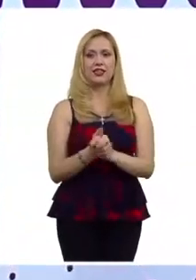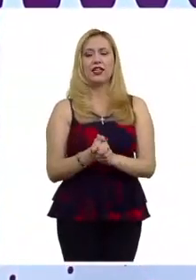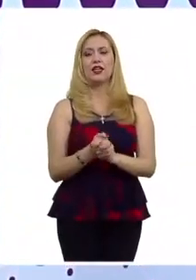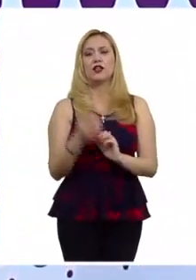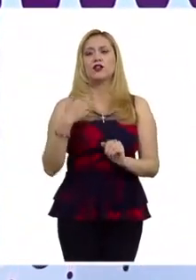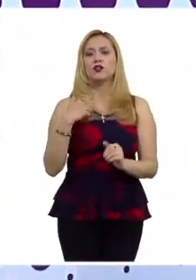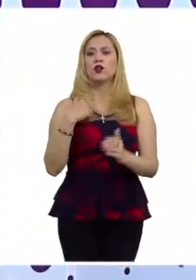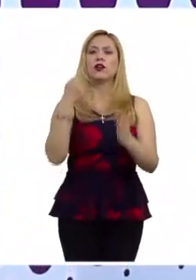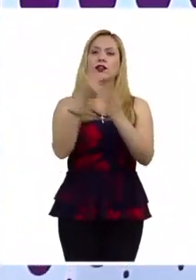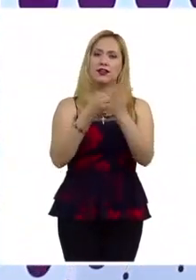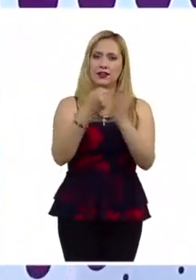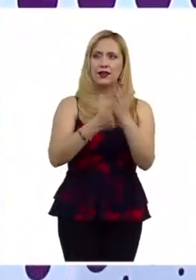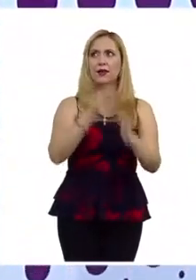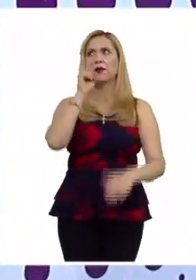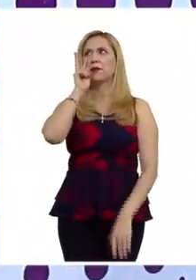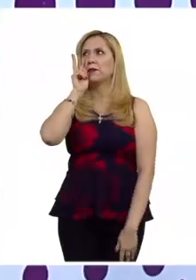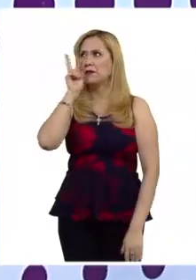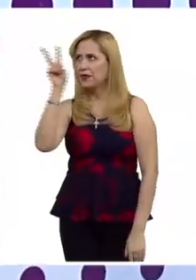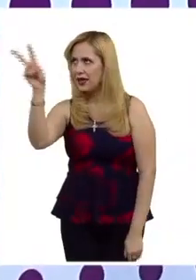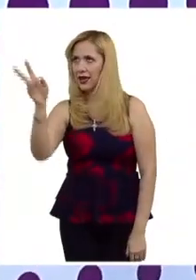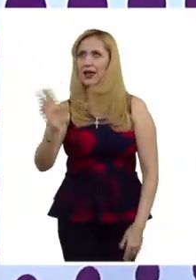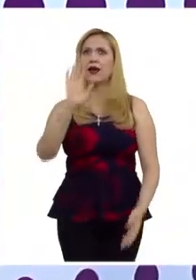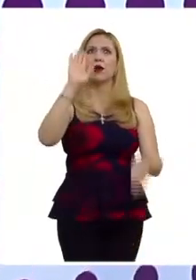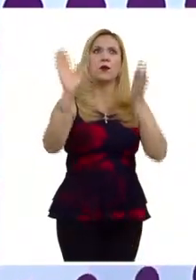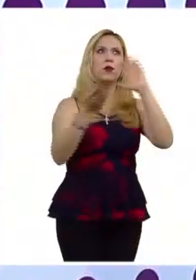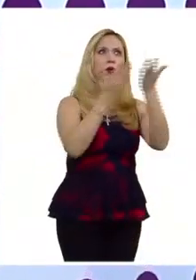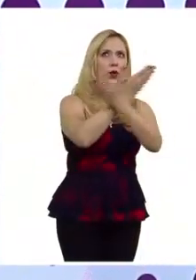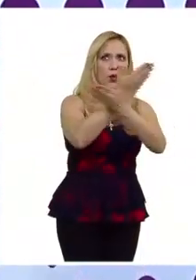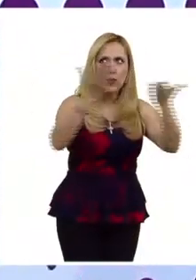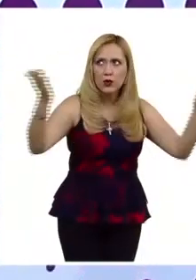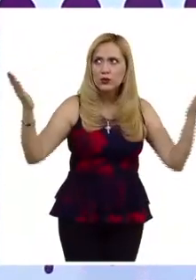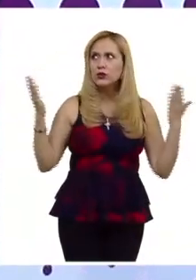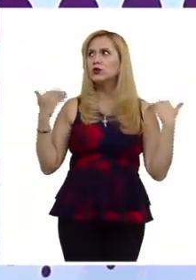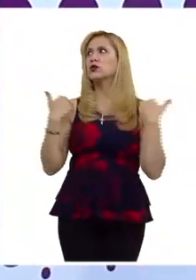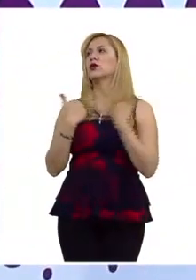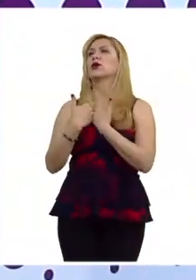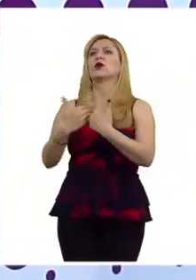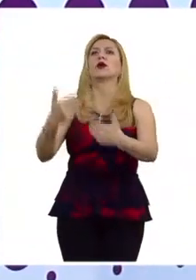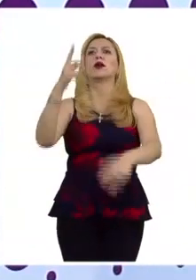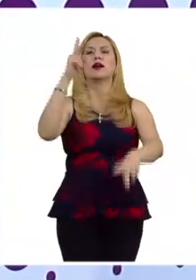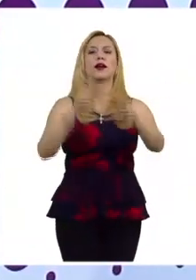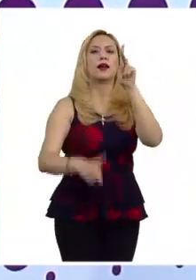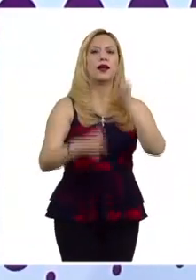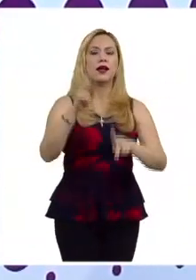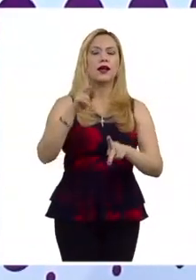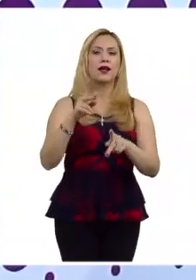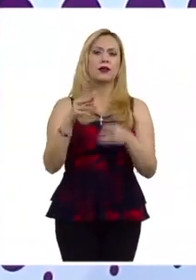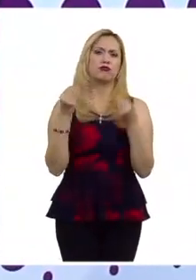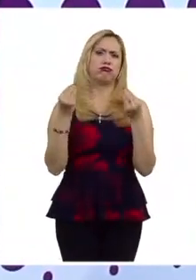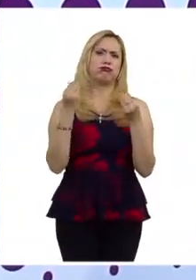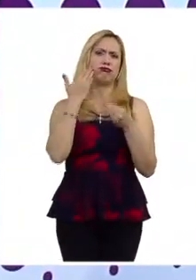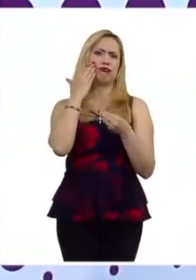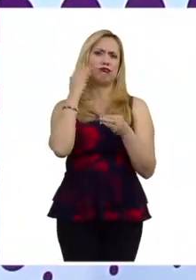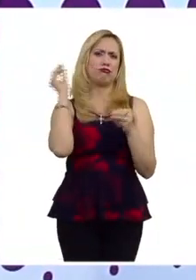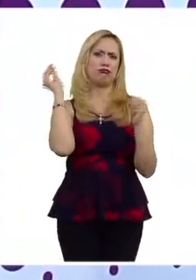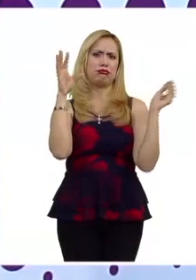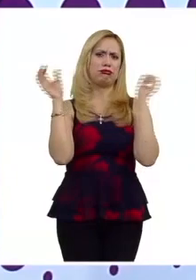a nivel global en donde somos parte de una gran conversación pública en las redes sociodigitales no